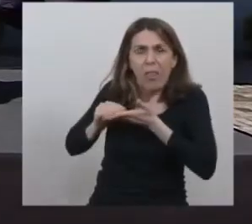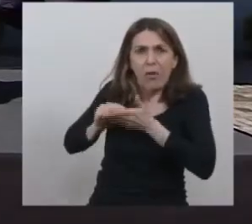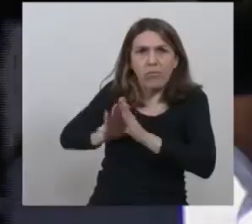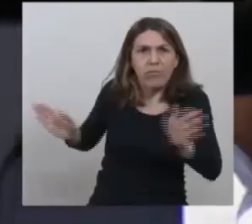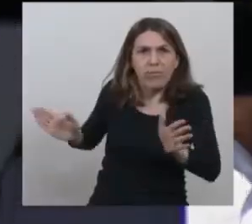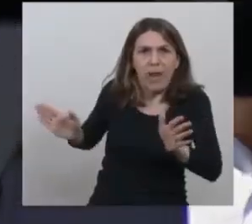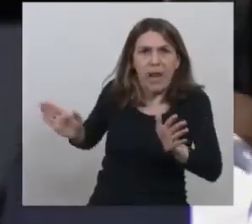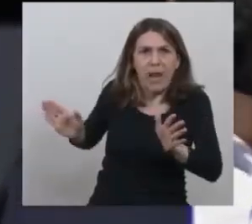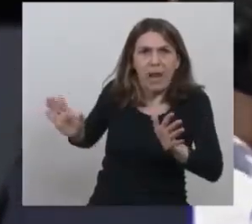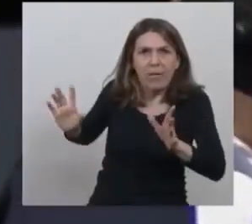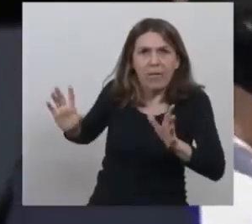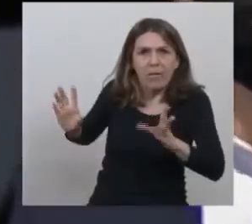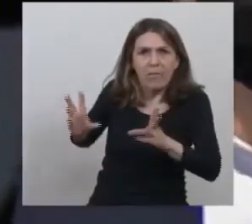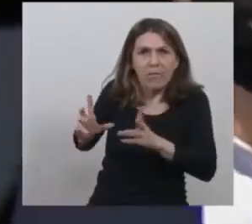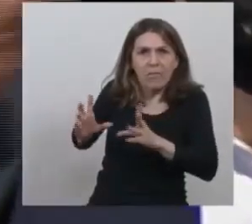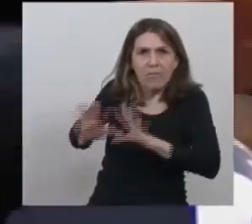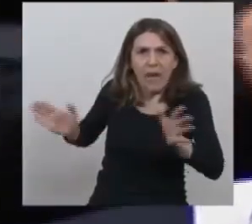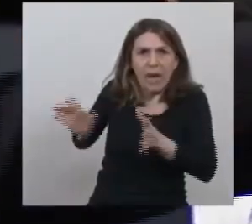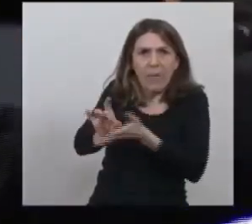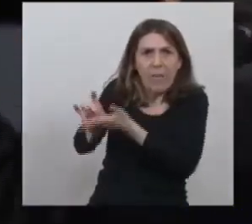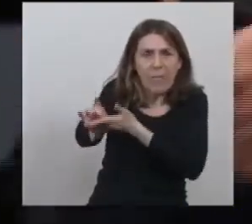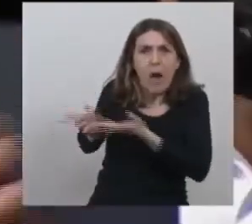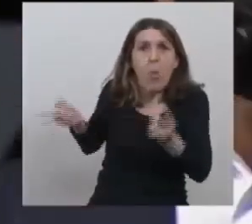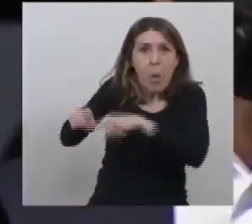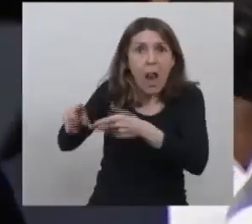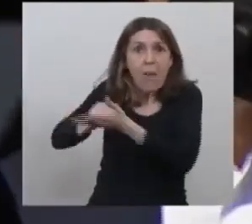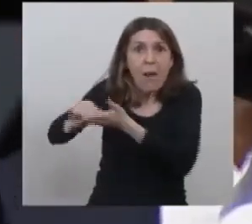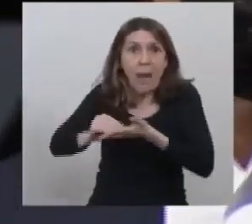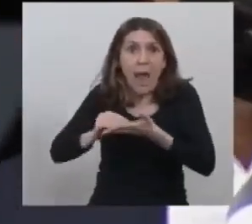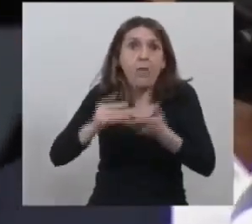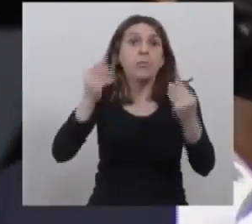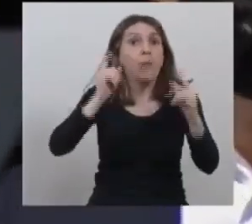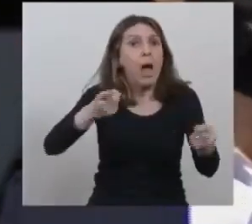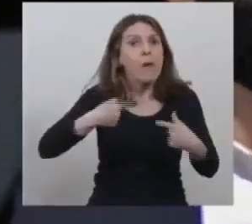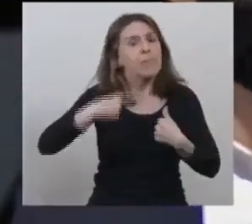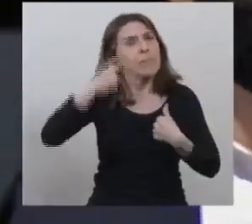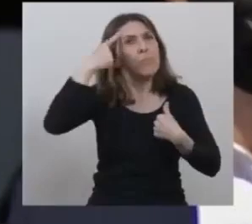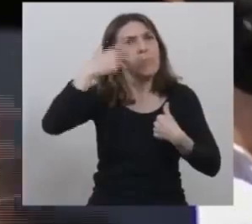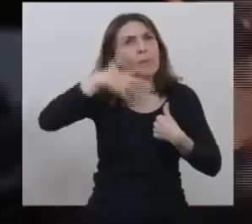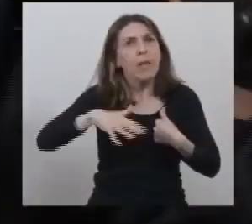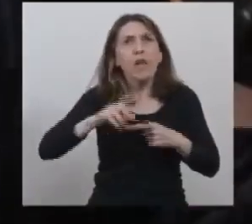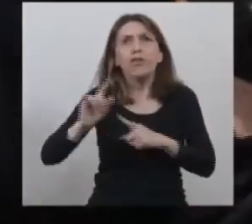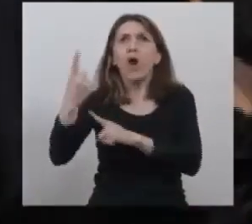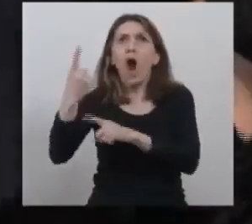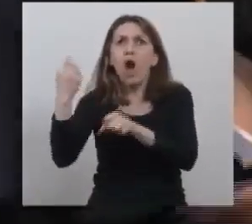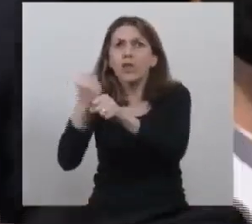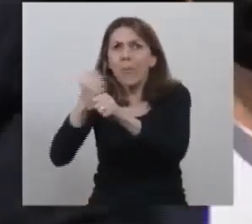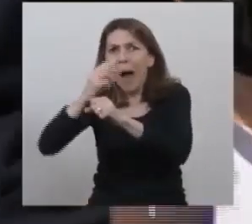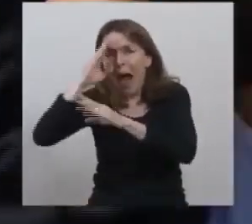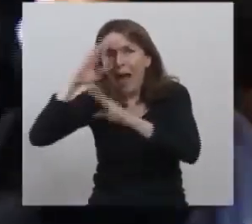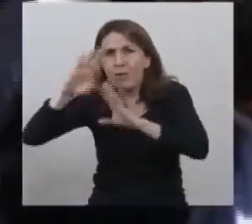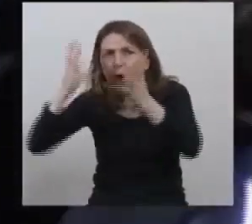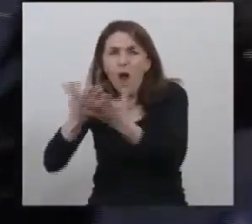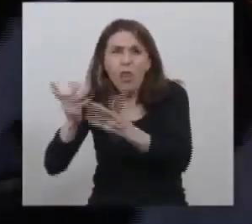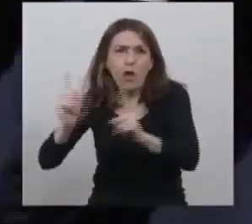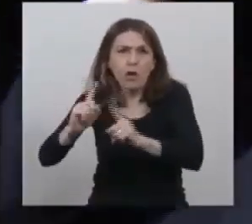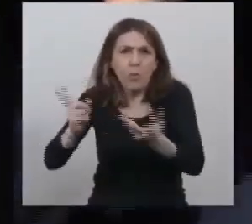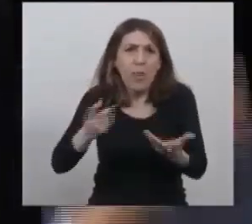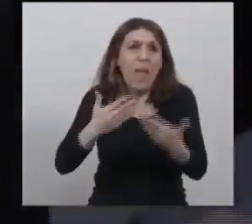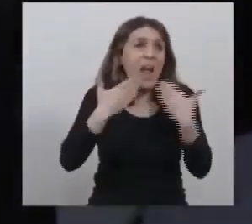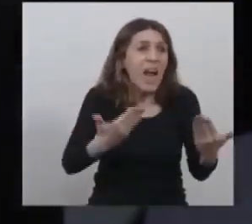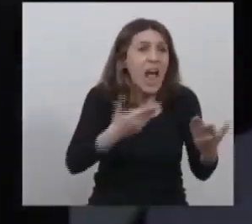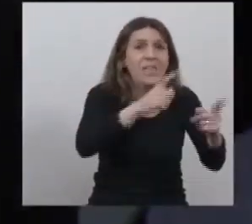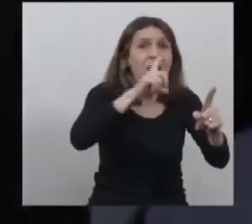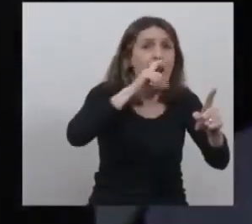por animarse a entender que a veces no se puede solo y fue a pedir la ayuda que necesitaba y gracias, Luana,